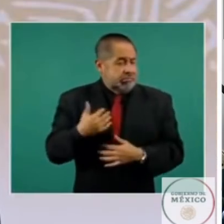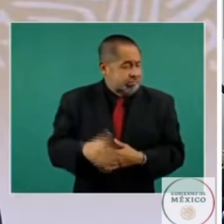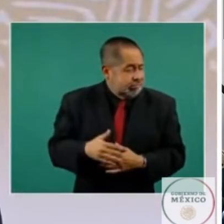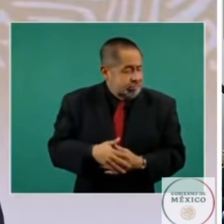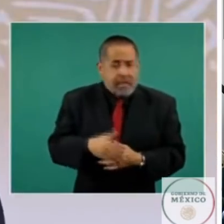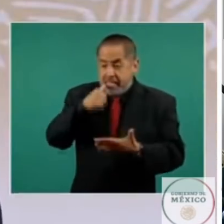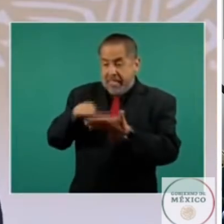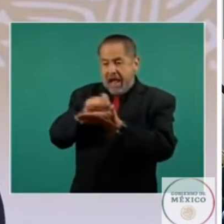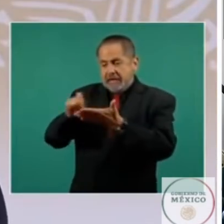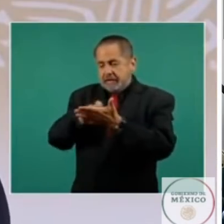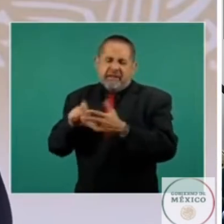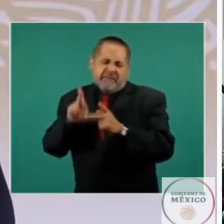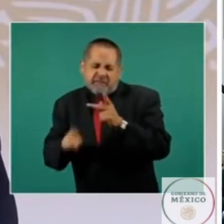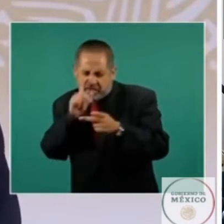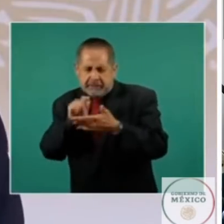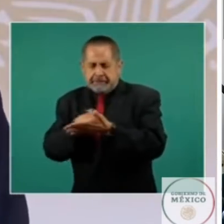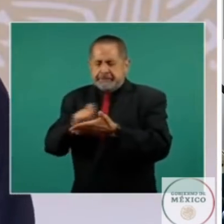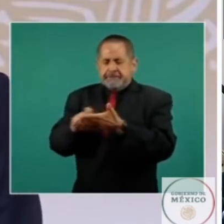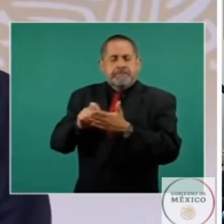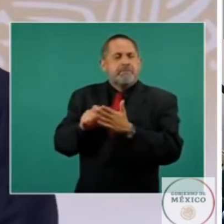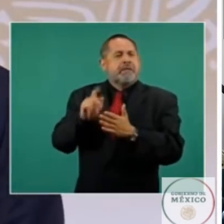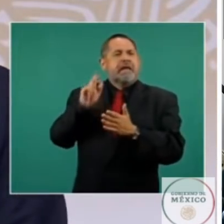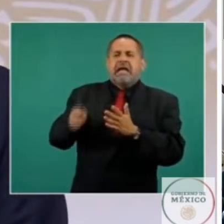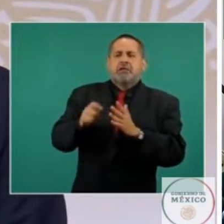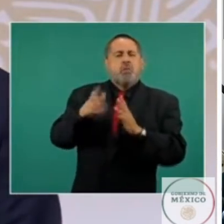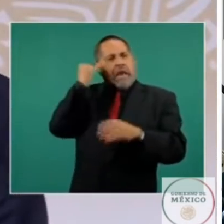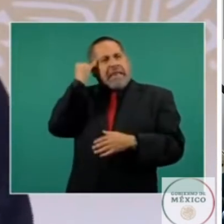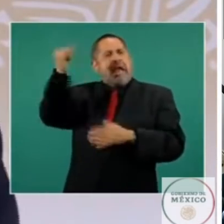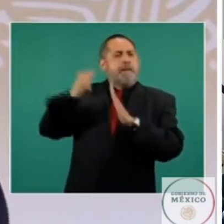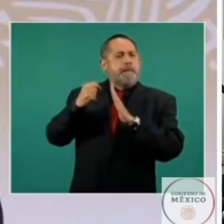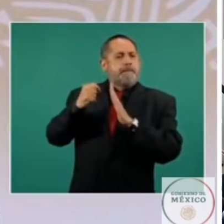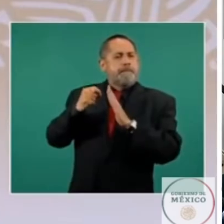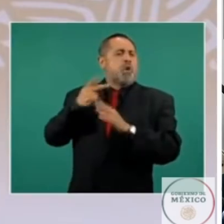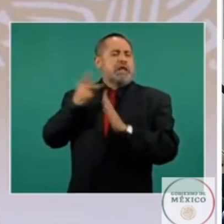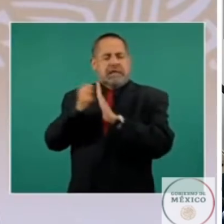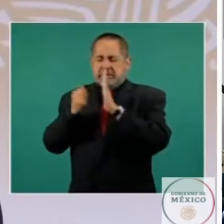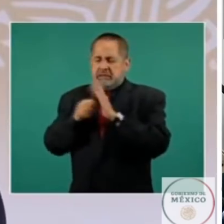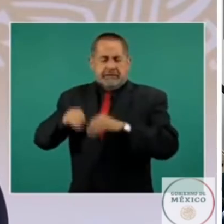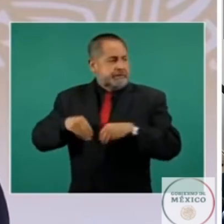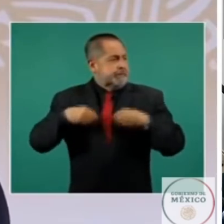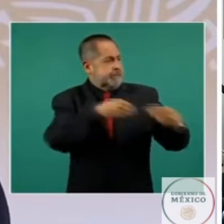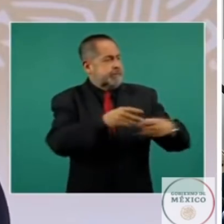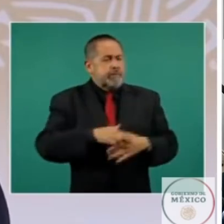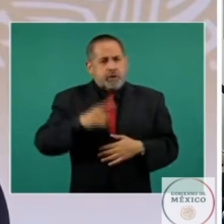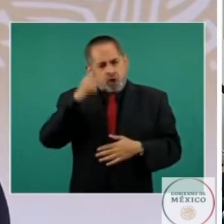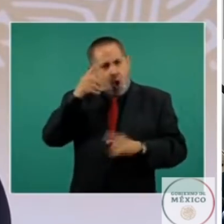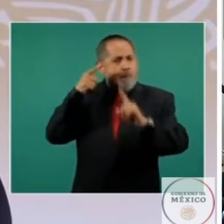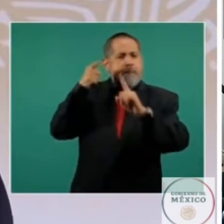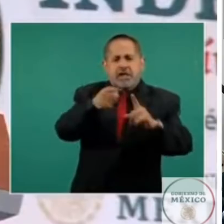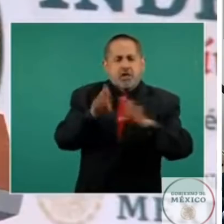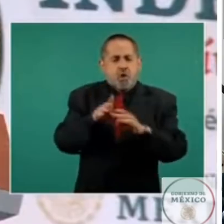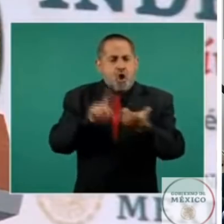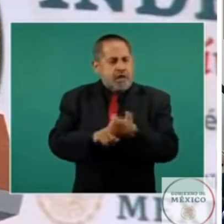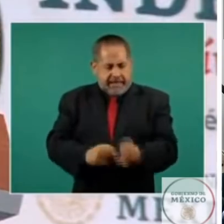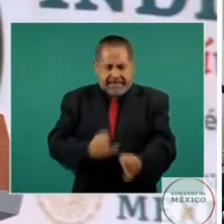quien deja en carta inconclusa su rotundo testamento político la voluntad consagrada al objetivo de impedir a tiempo con